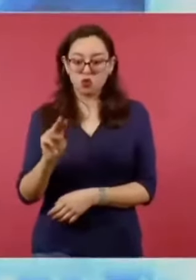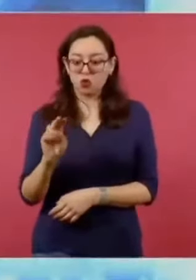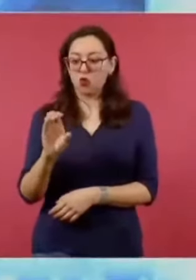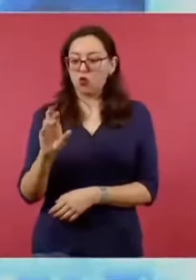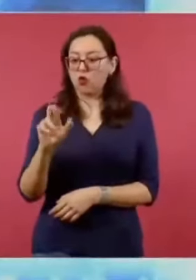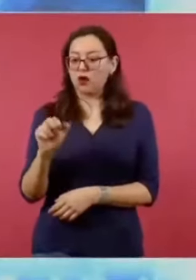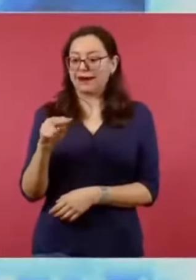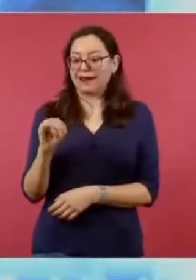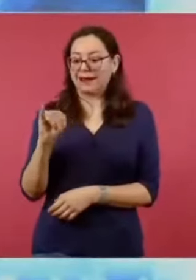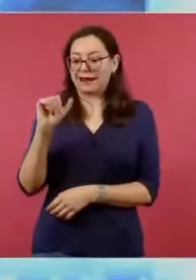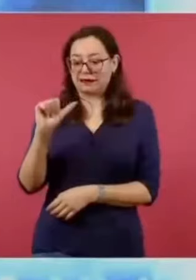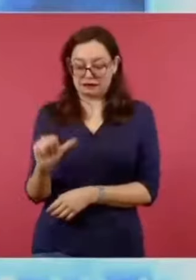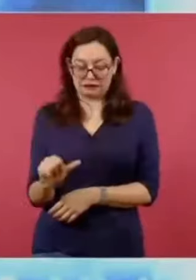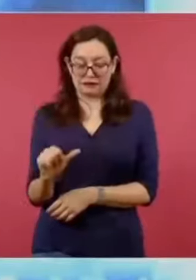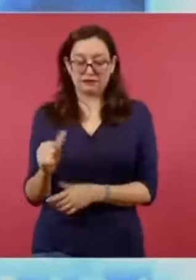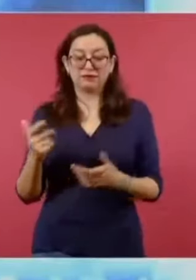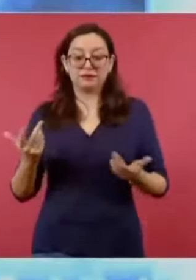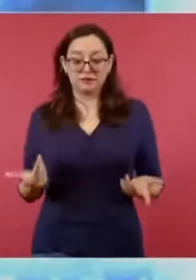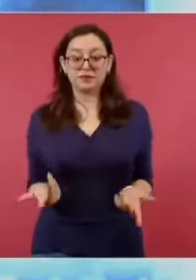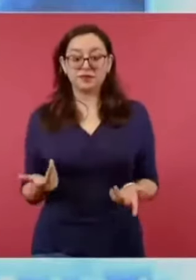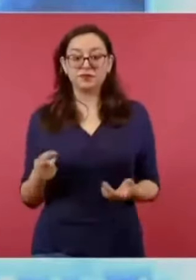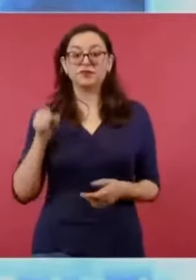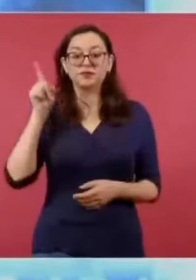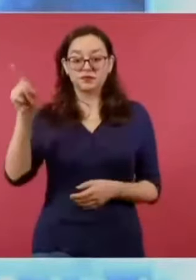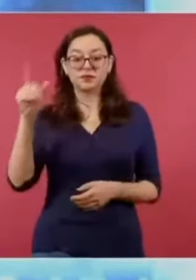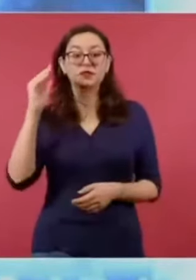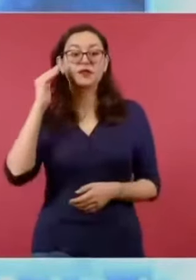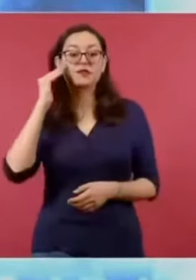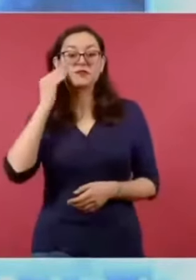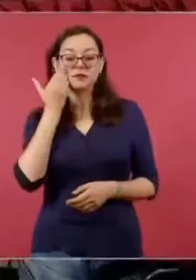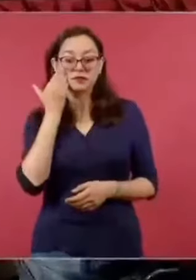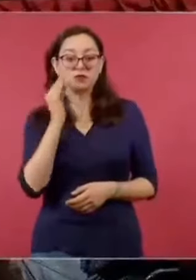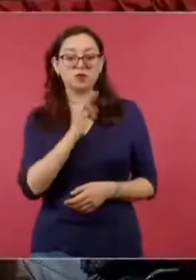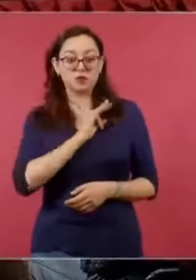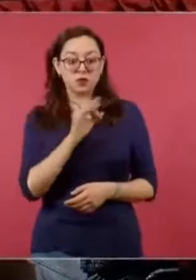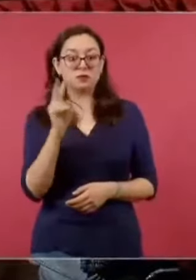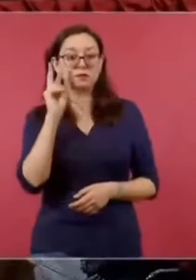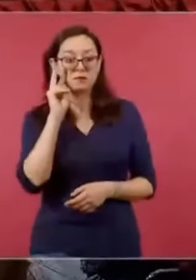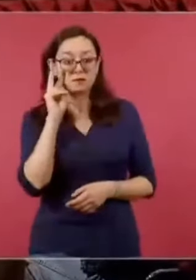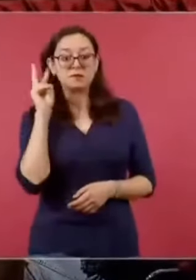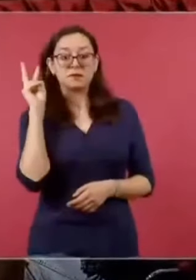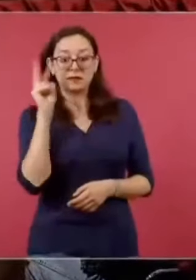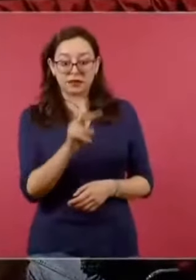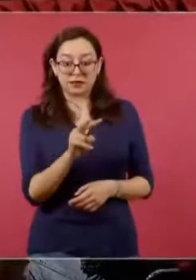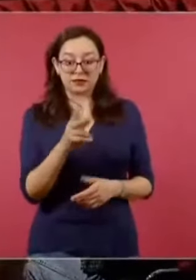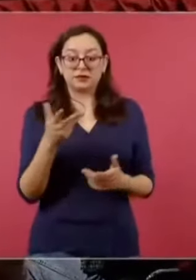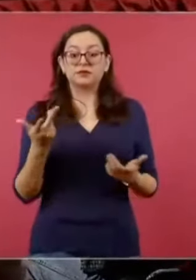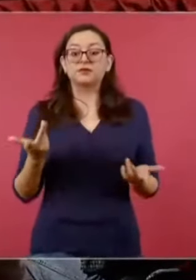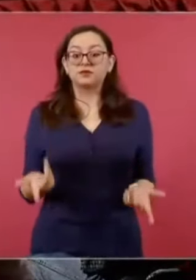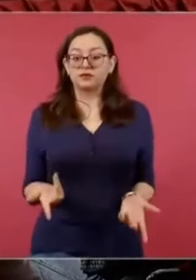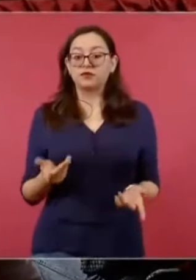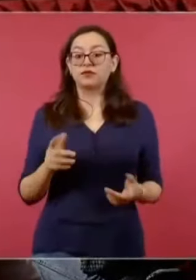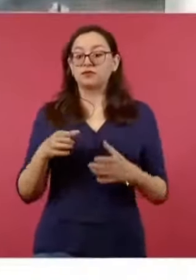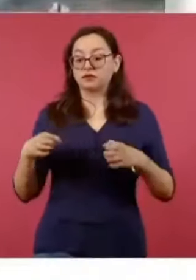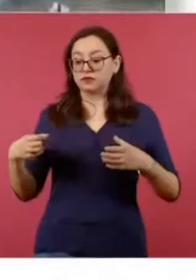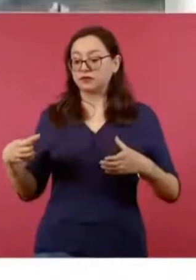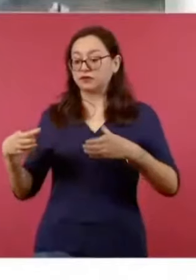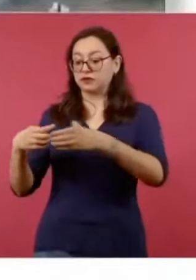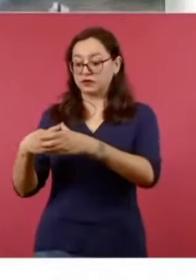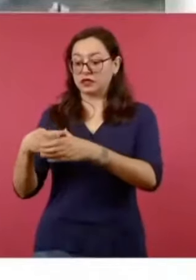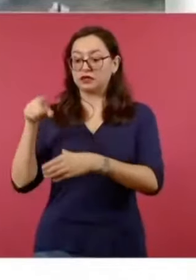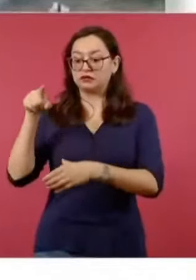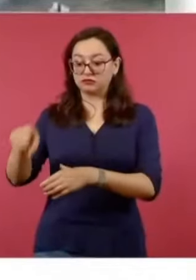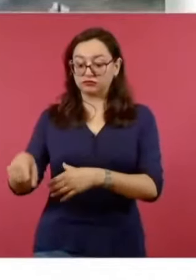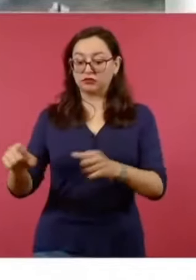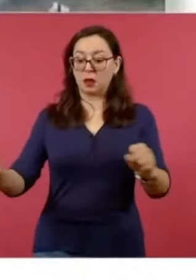especiales, informó en su página de Facebook, como vemos en la pantalla, que junto con los ingenieros de otra brigada colocaron una